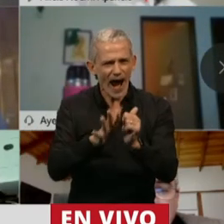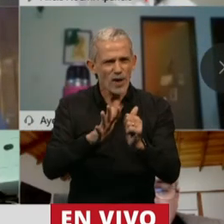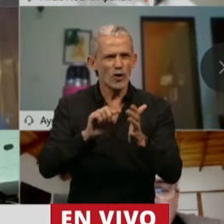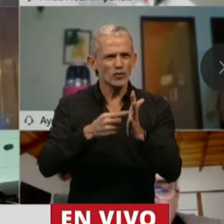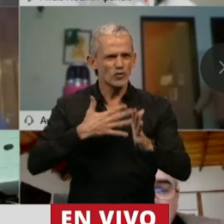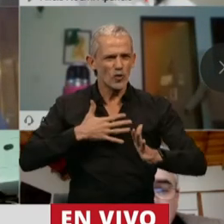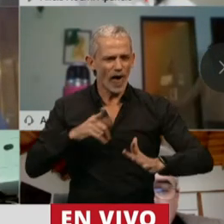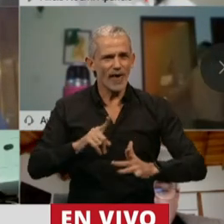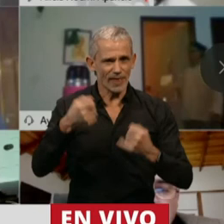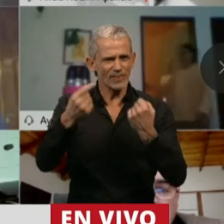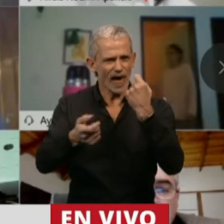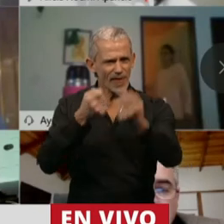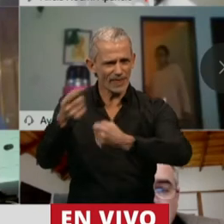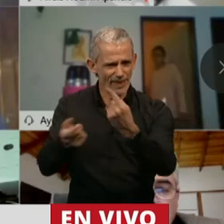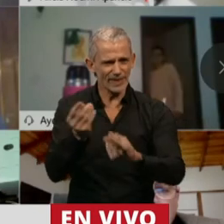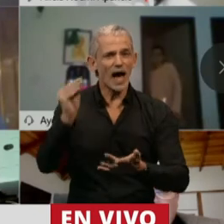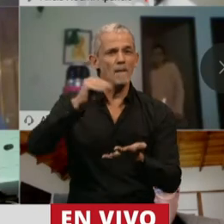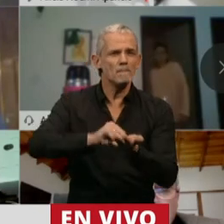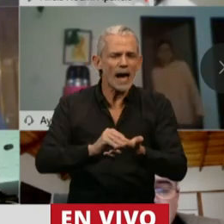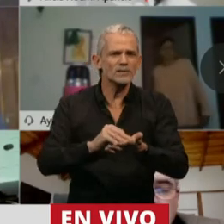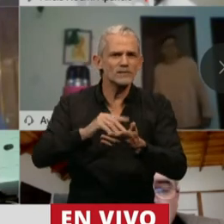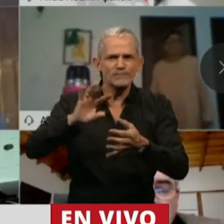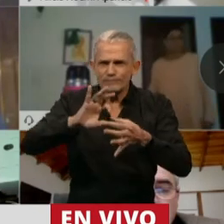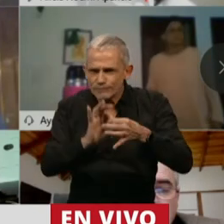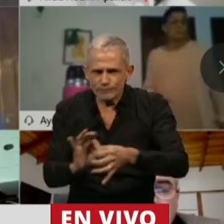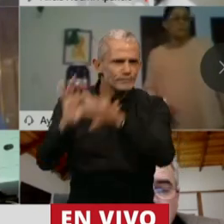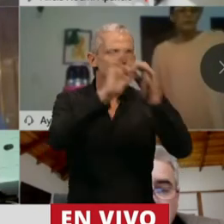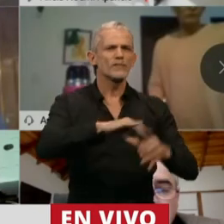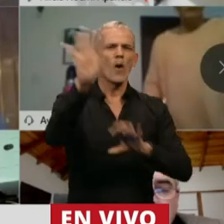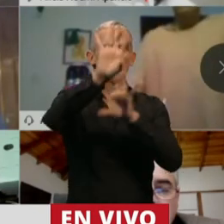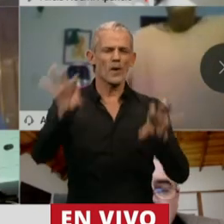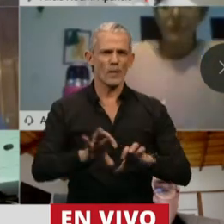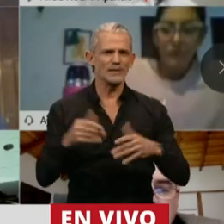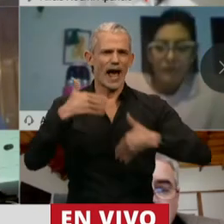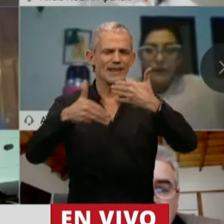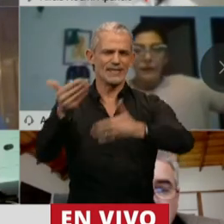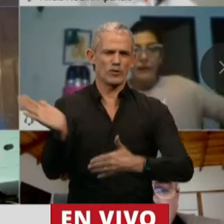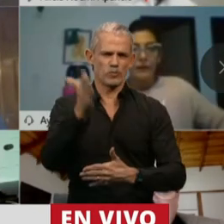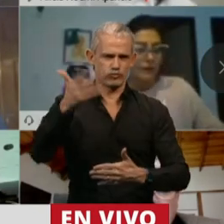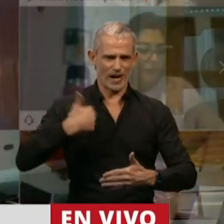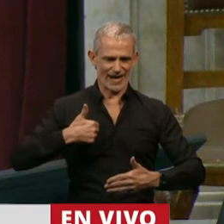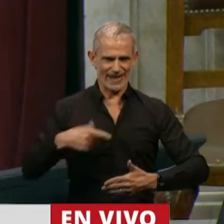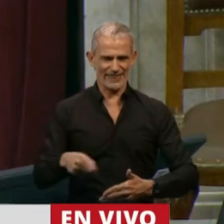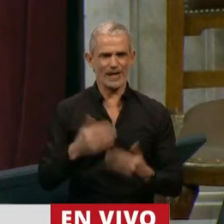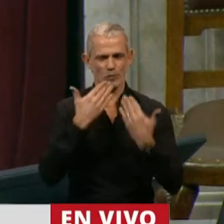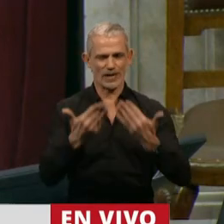lugares, le va a ir dando cada vez una matriz más federal al desarrollo productivo de nuestro país. Muchísimas gracias.